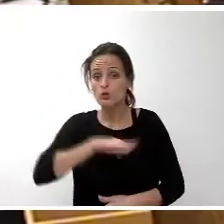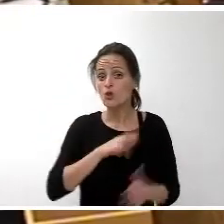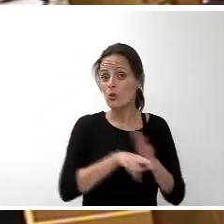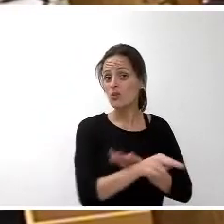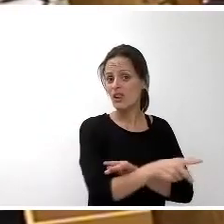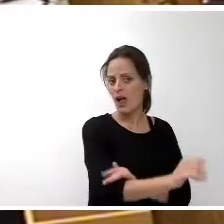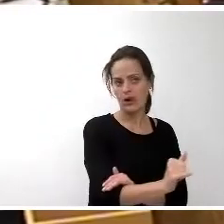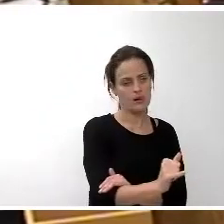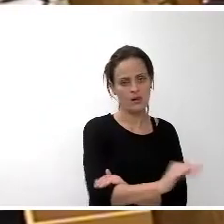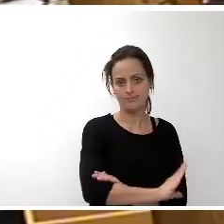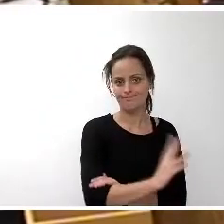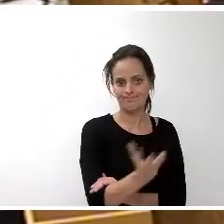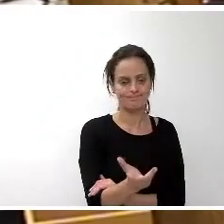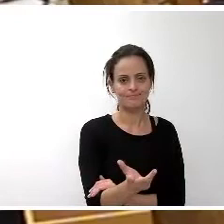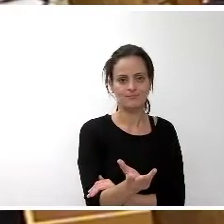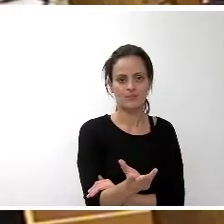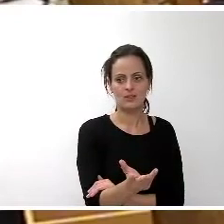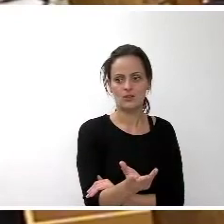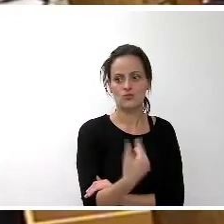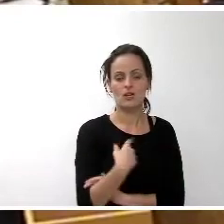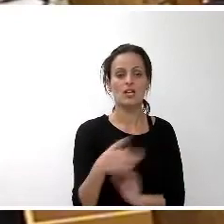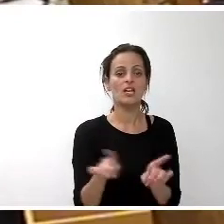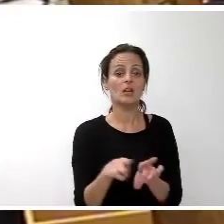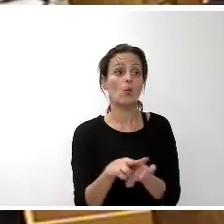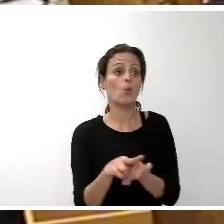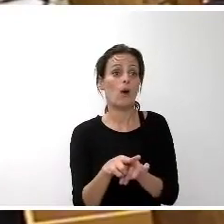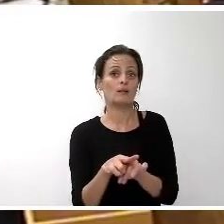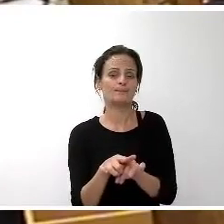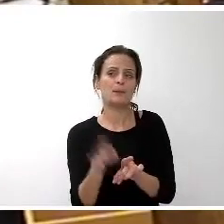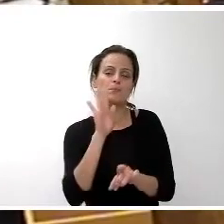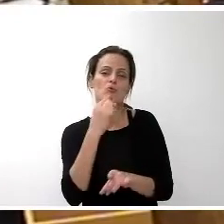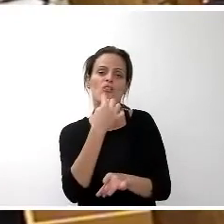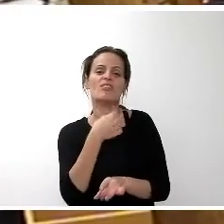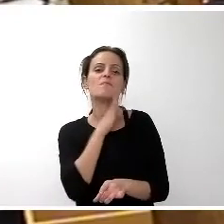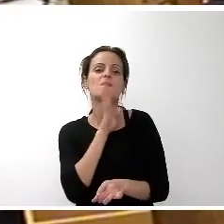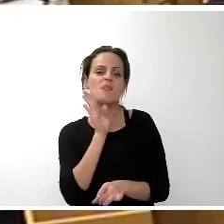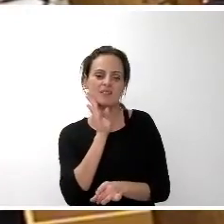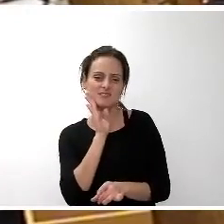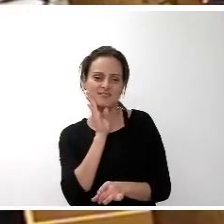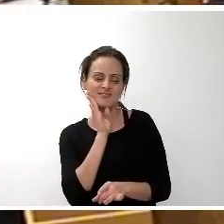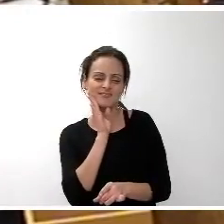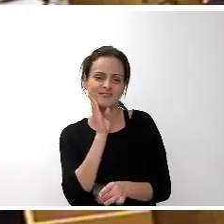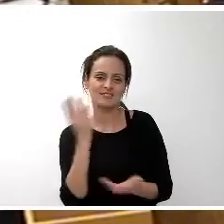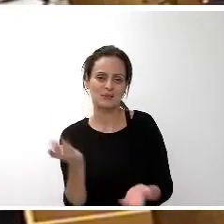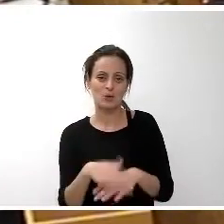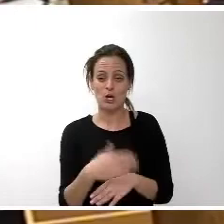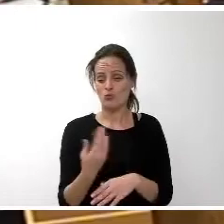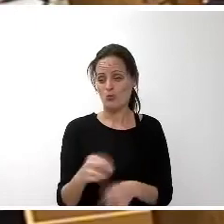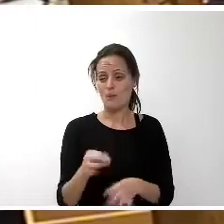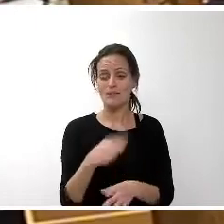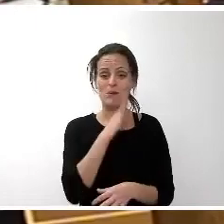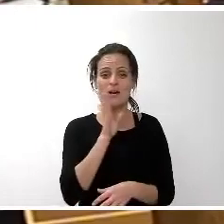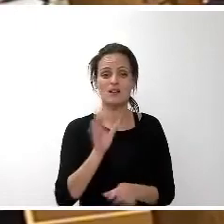tenemos y como una buena madre de familia, diría, porque es a las madres a las que normalmente toca la administración,